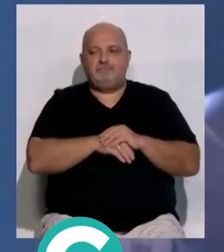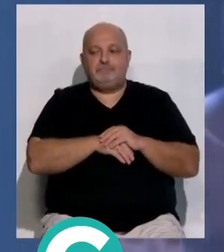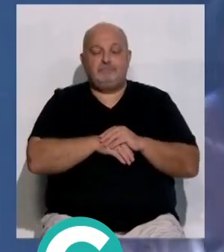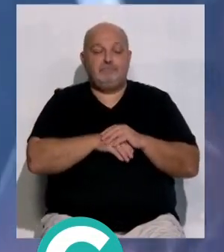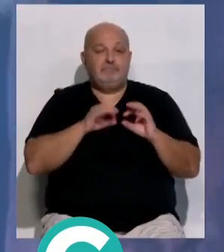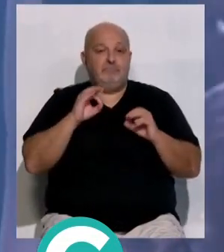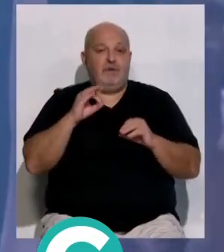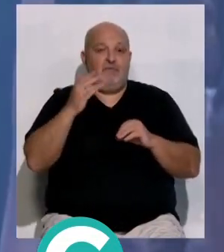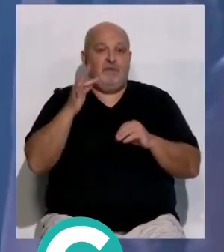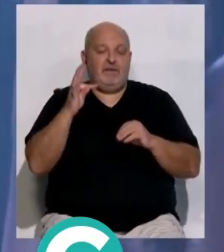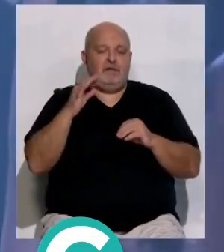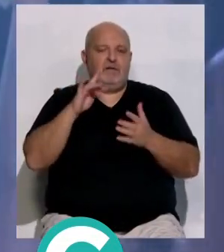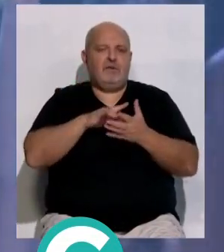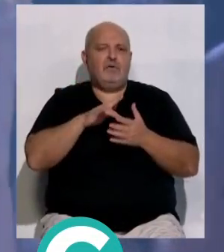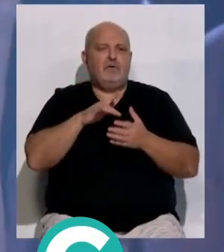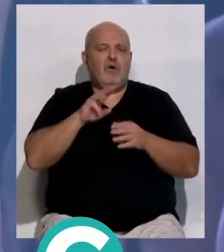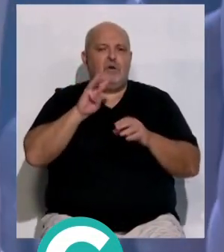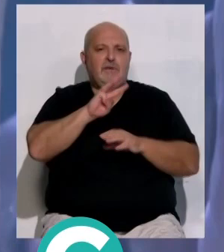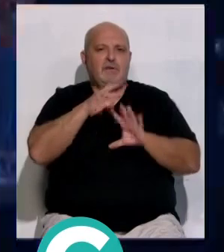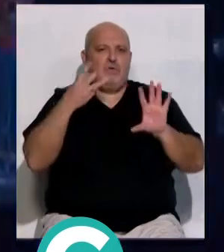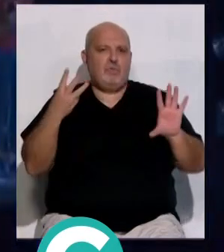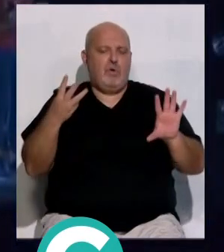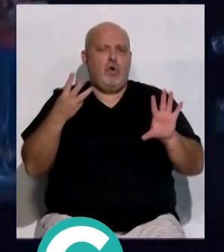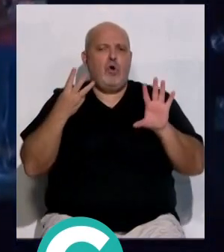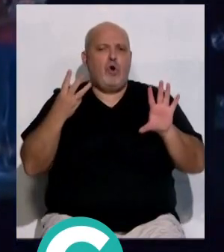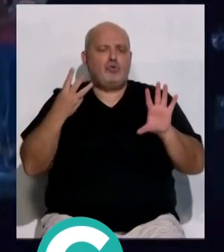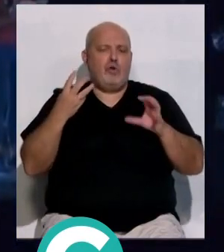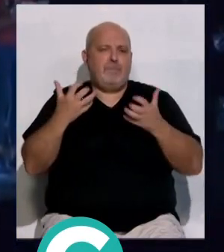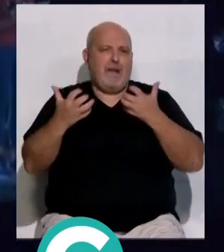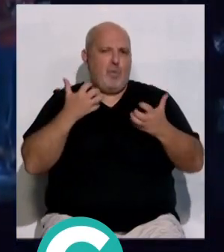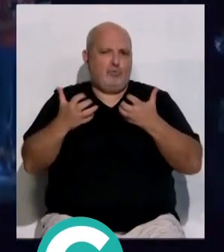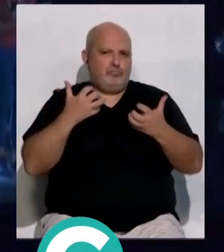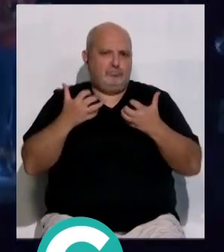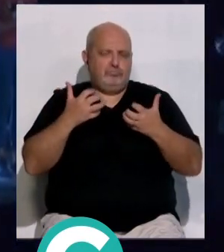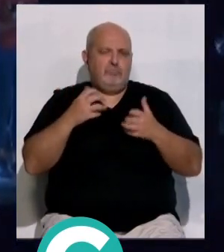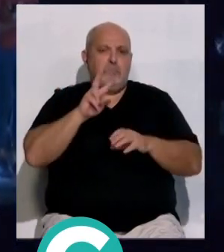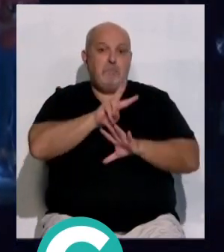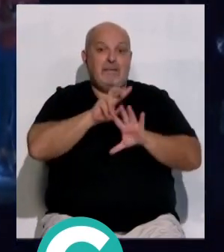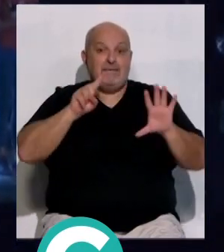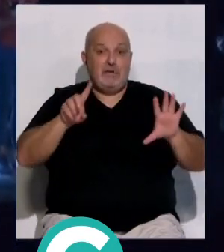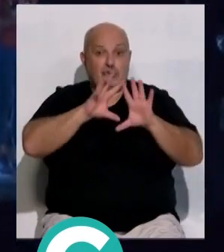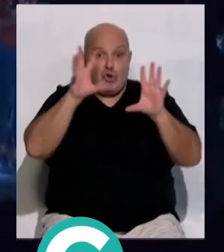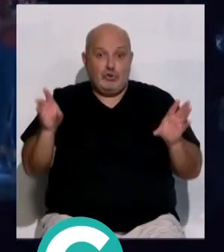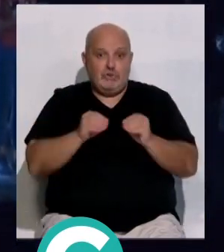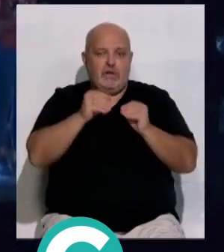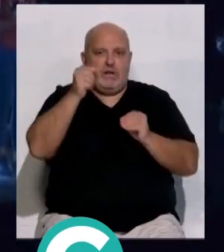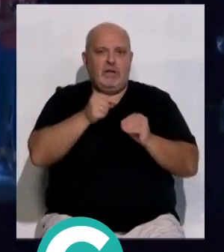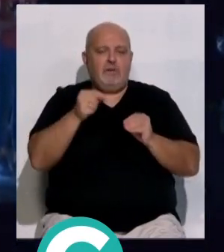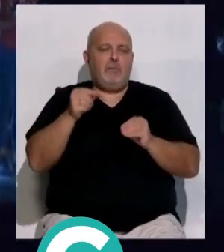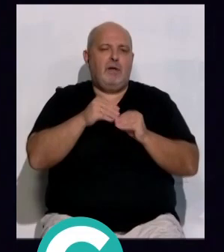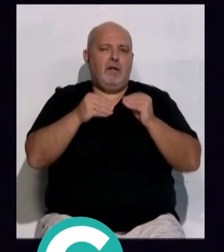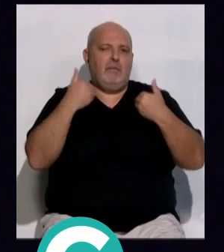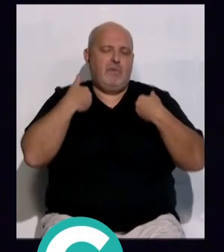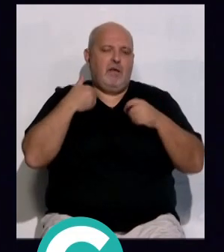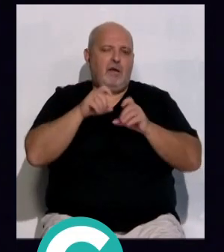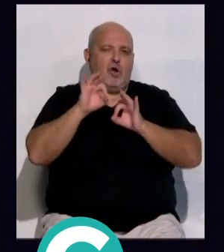llega el FIT que cumple su 38ª edición con 8 espectáculos de los 26 previstos coproducidos por